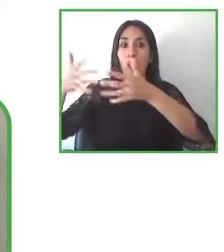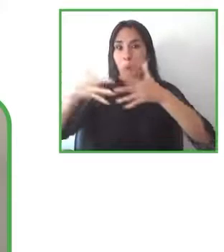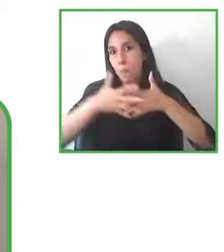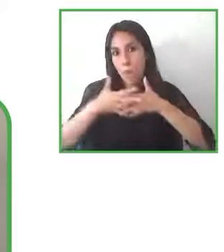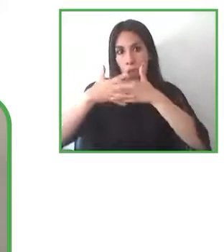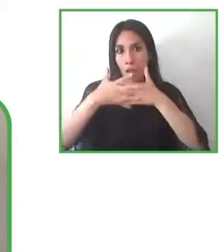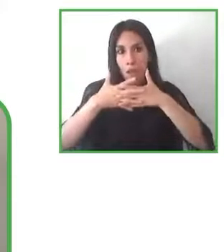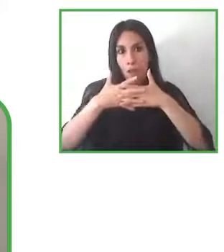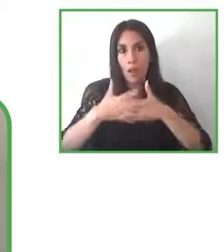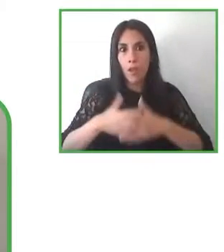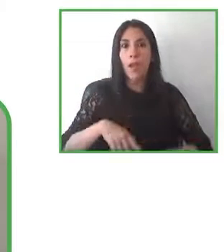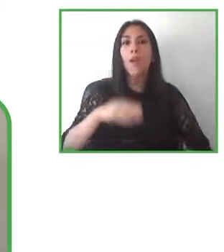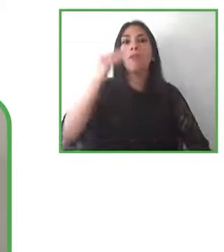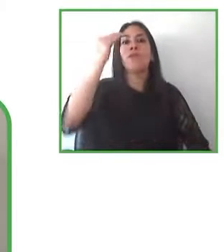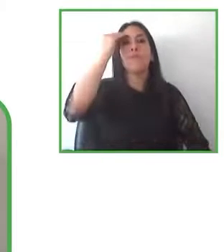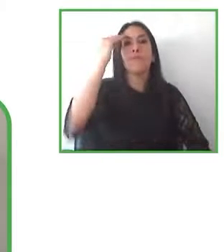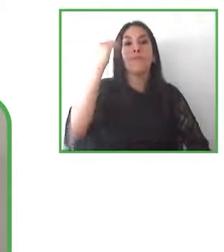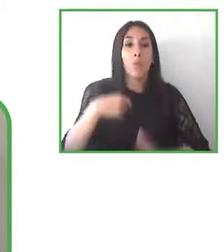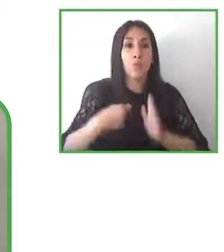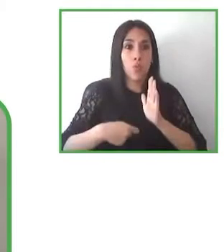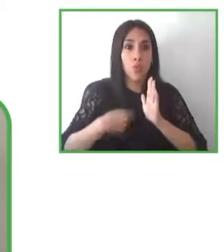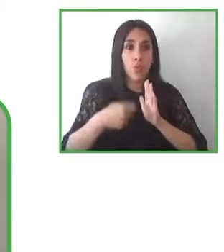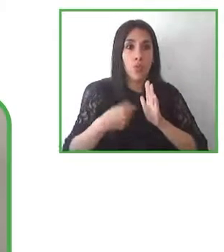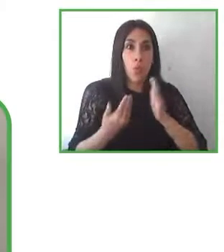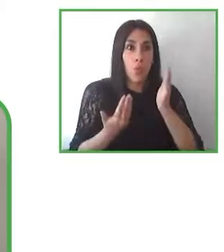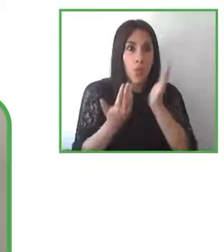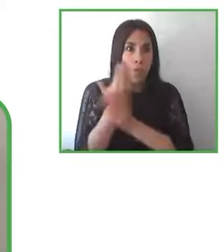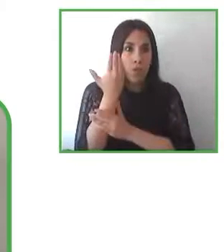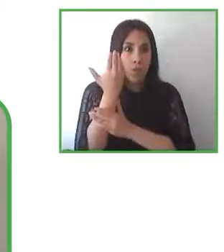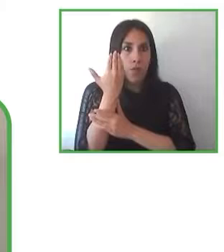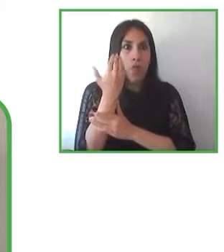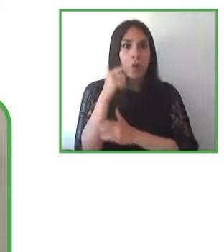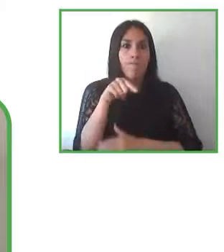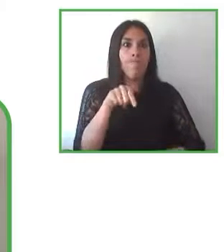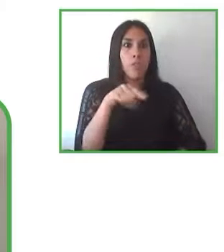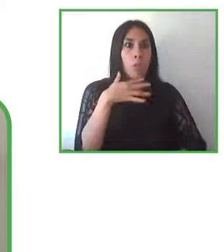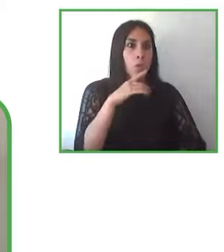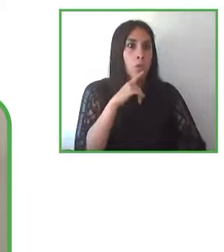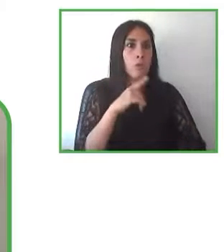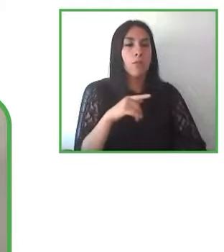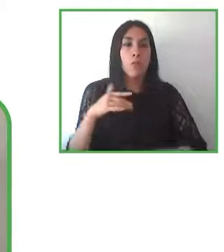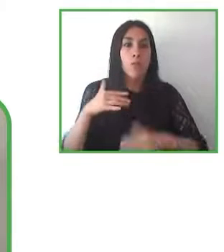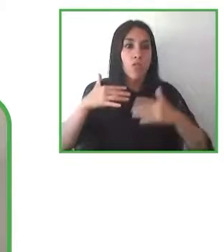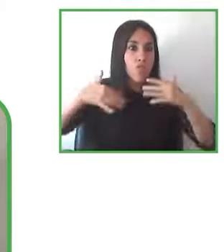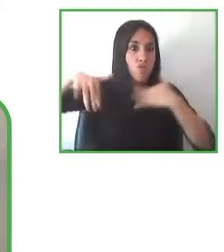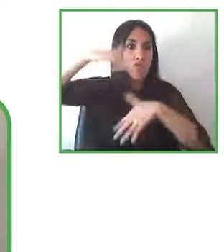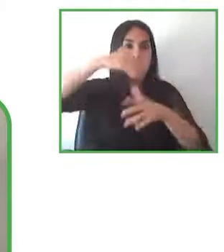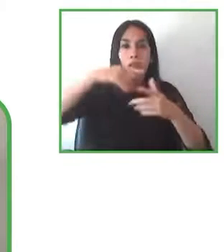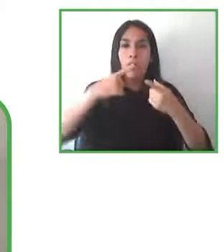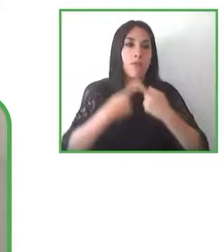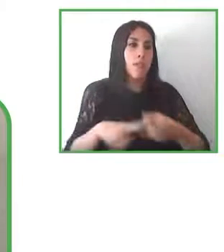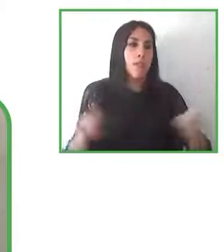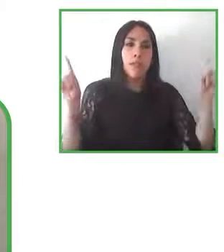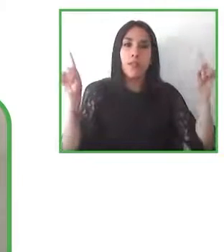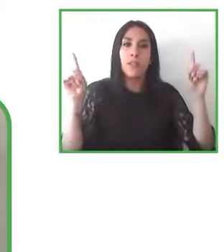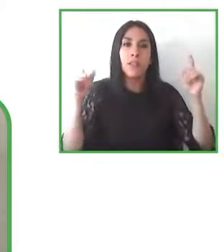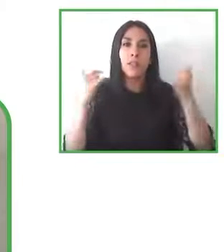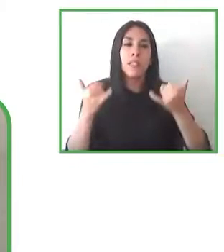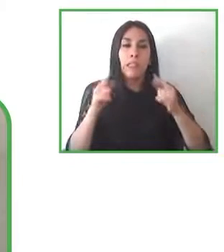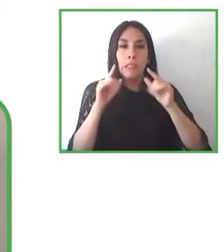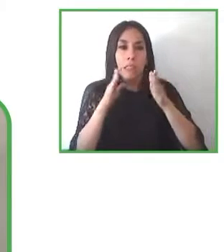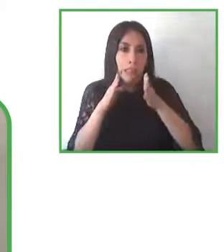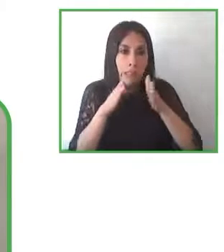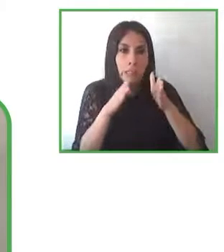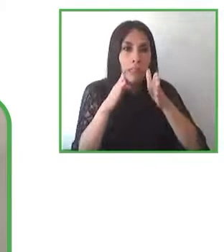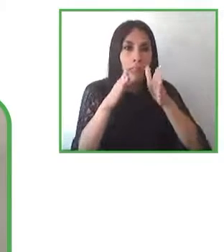es una realidad tan distinta que sería un poco arrancar de nuevo de cero prácticamente porque la realidad es